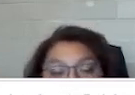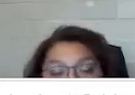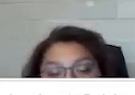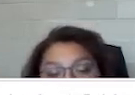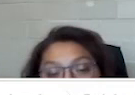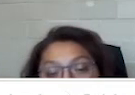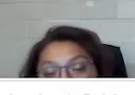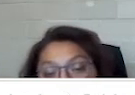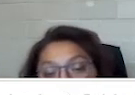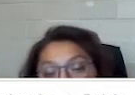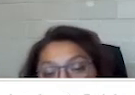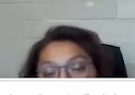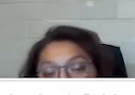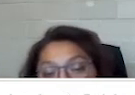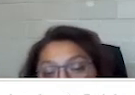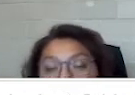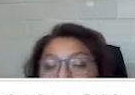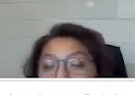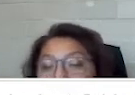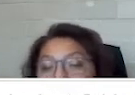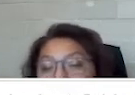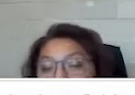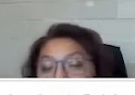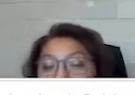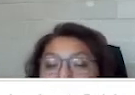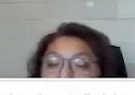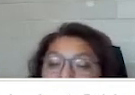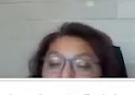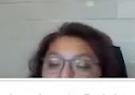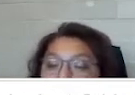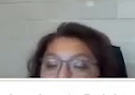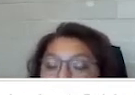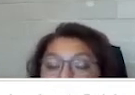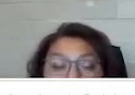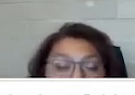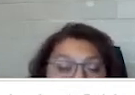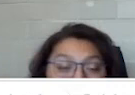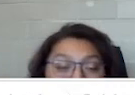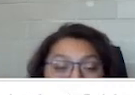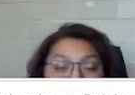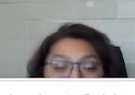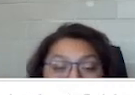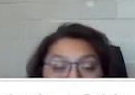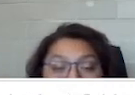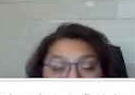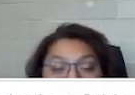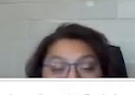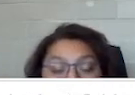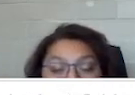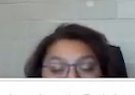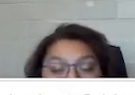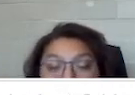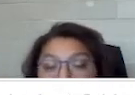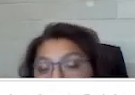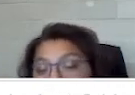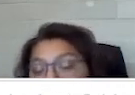estados financieros y balanza de comprobación mensual tienen que estar debidamente firmados y rubricados por el representante legal, ¿no? Entonces, bueno, aquí le doy clic a